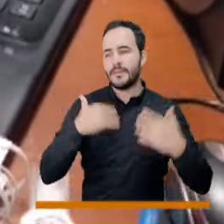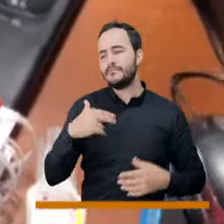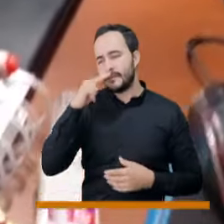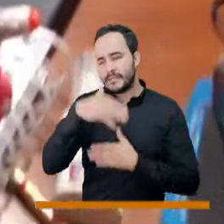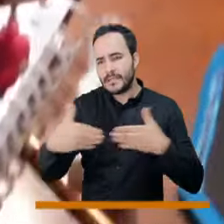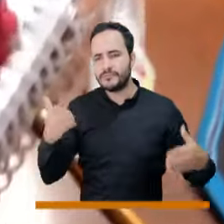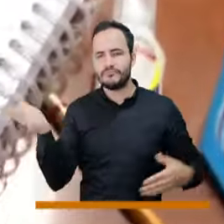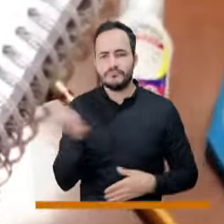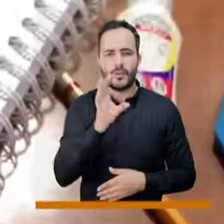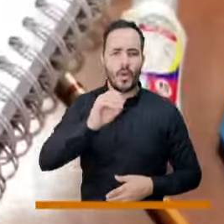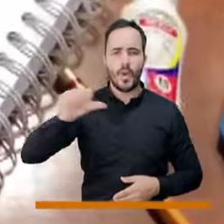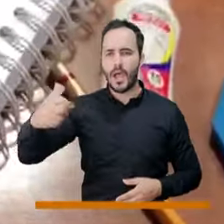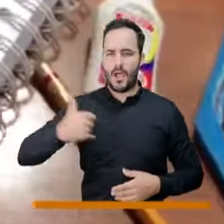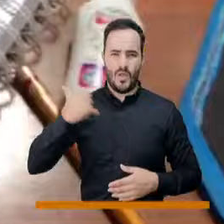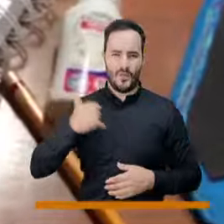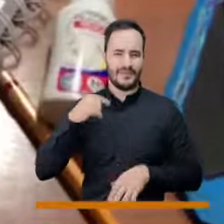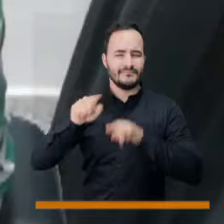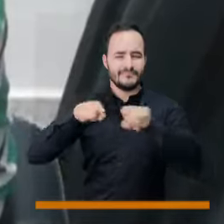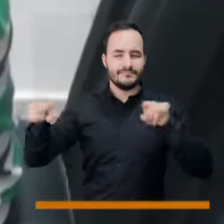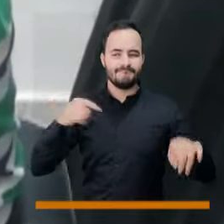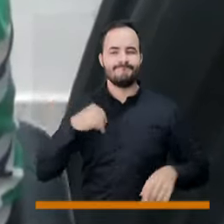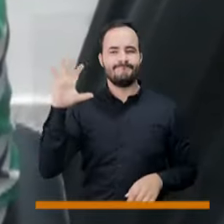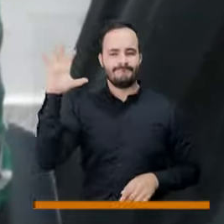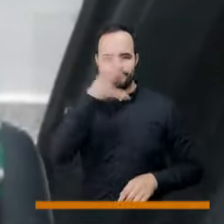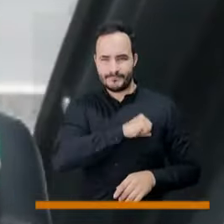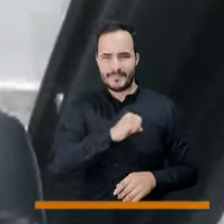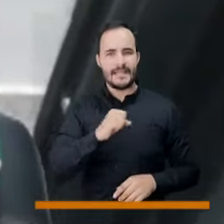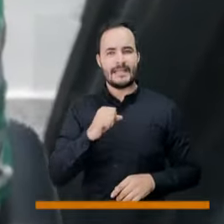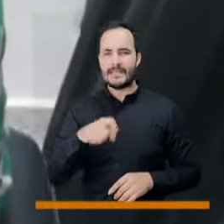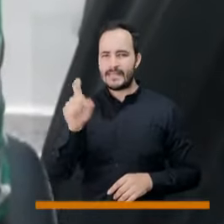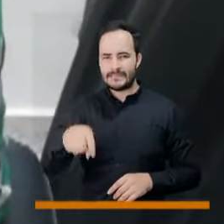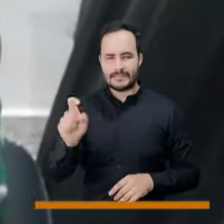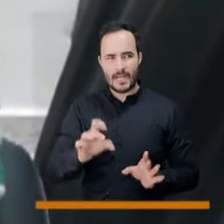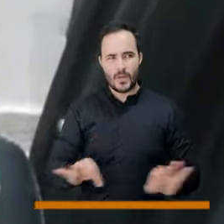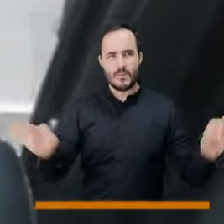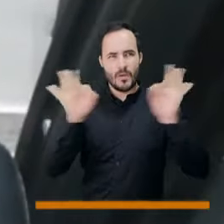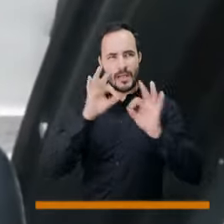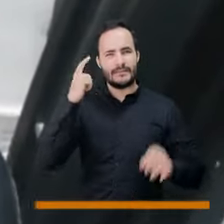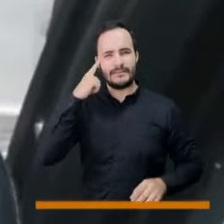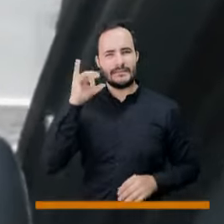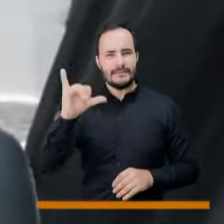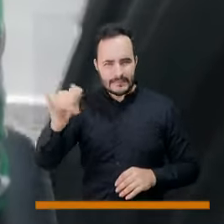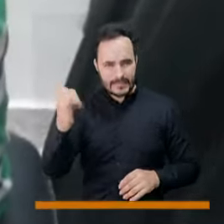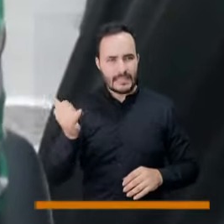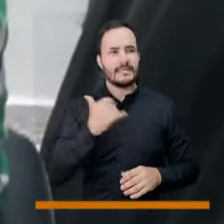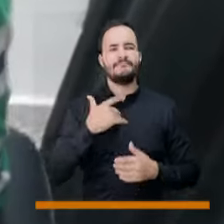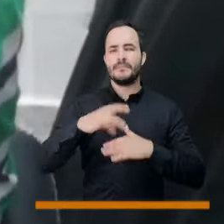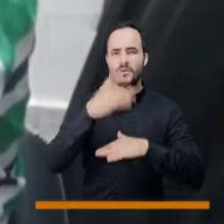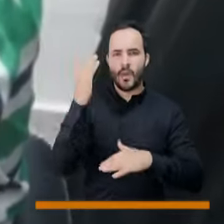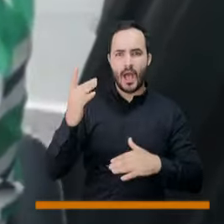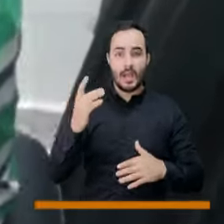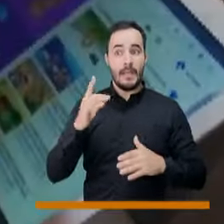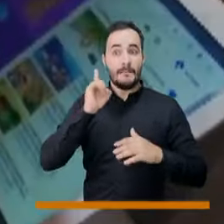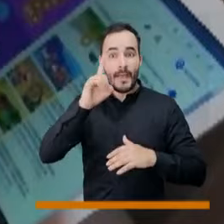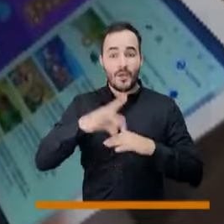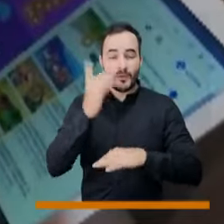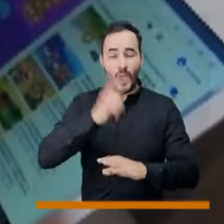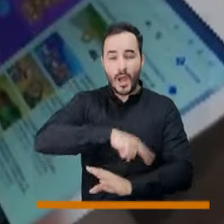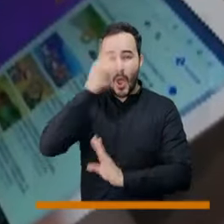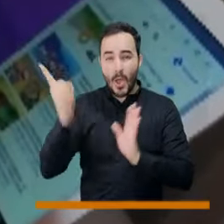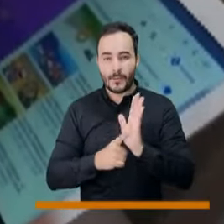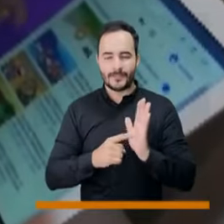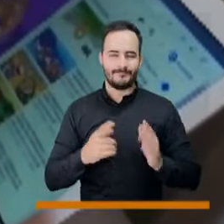niños, jóvenes no es necesaria, no es requerida para todo el proceso educativo. Nuestros maestros no están